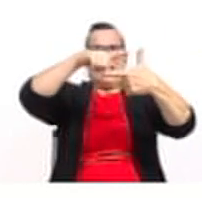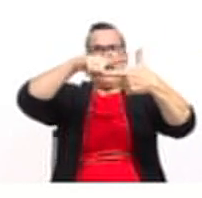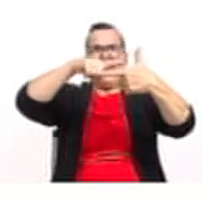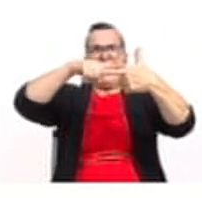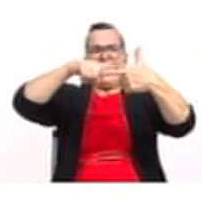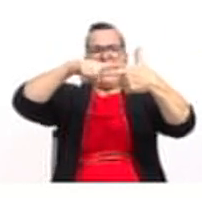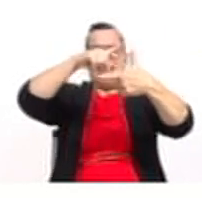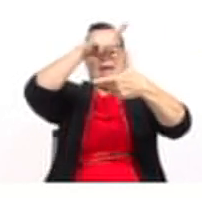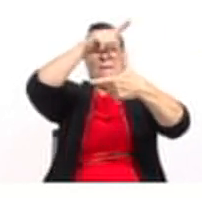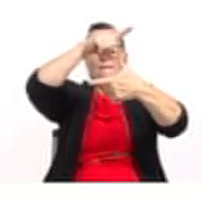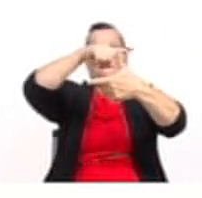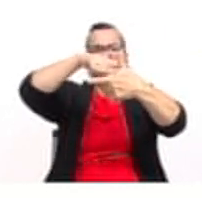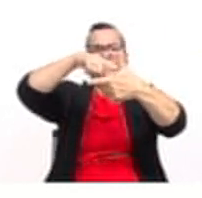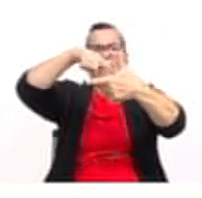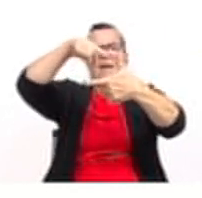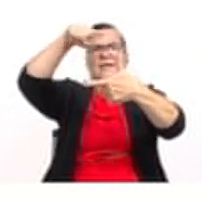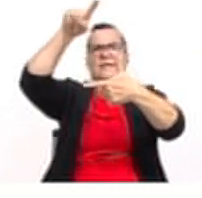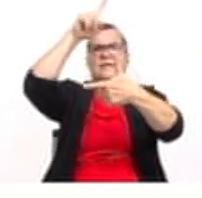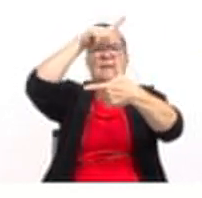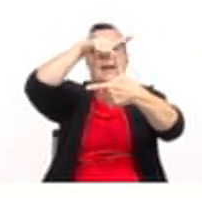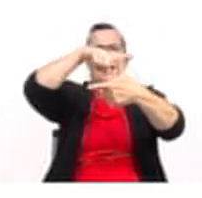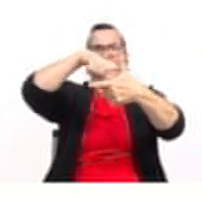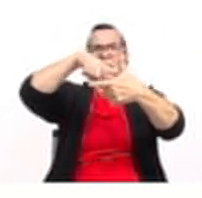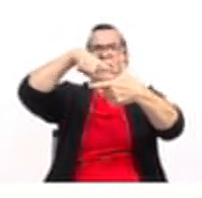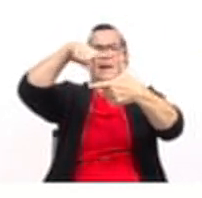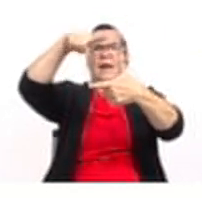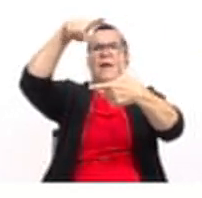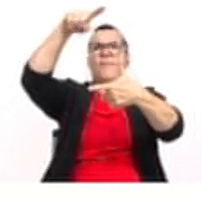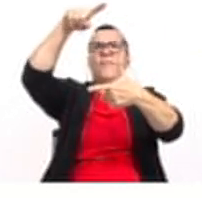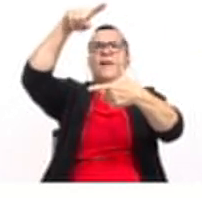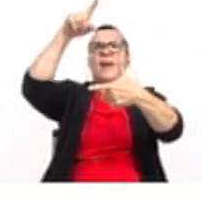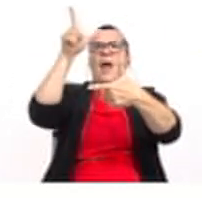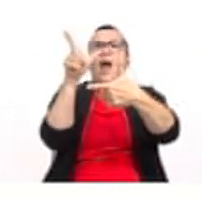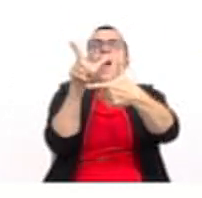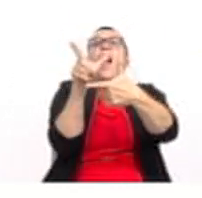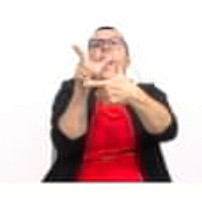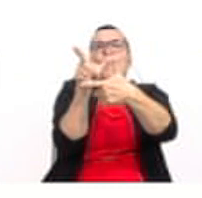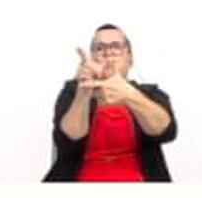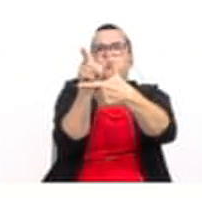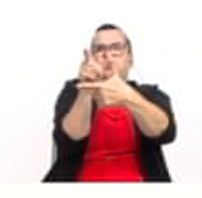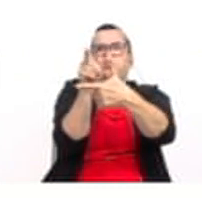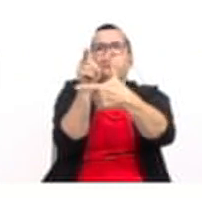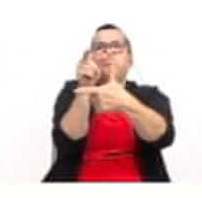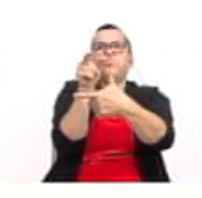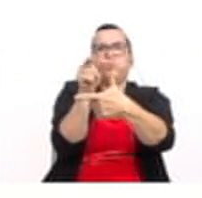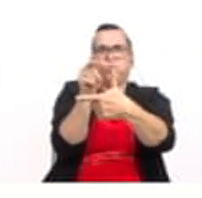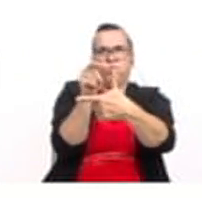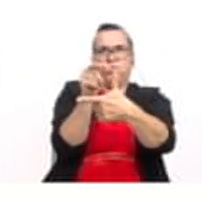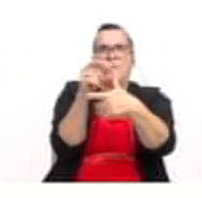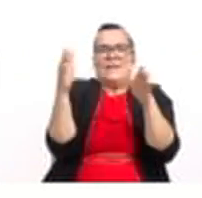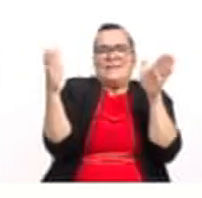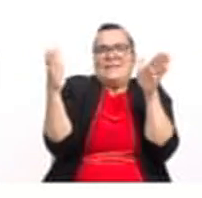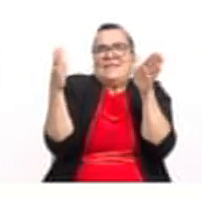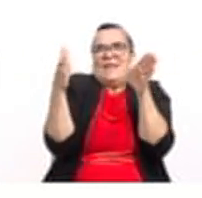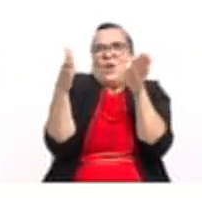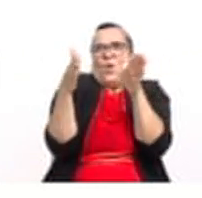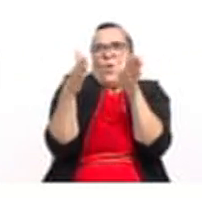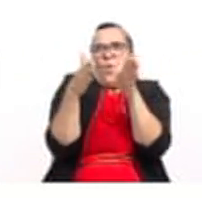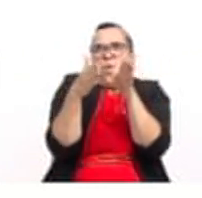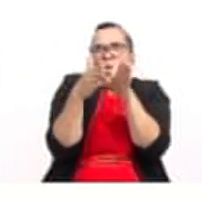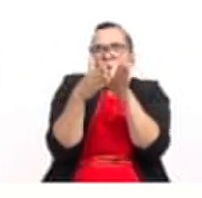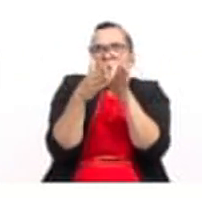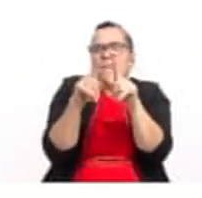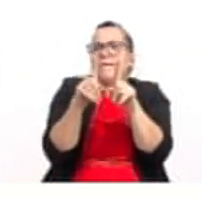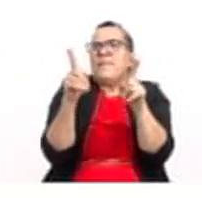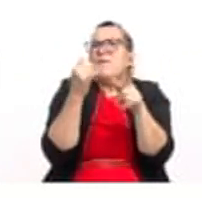la parábola. En este momento, la parábola está muy bien. Se hace más angosta la parábola. Se encoge un poquito, podemos decirle. Pero,